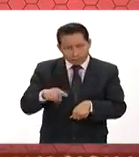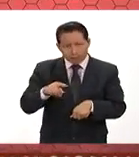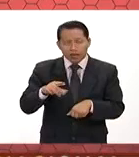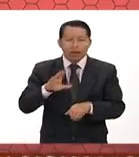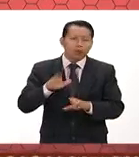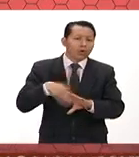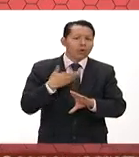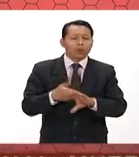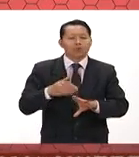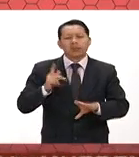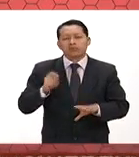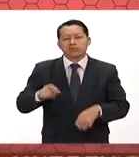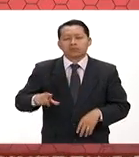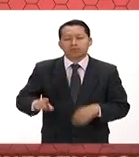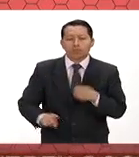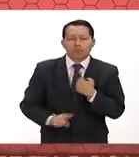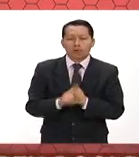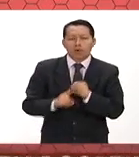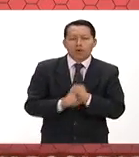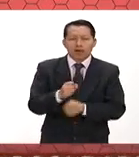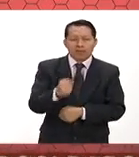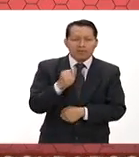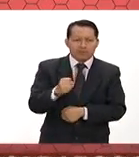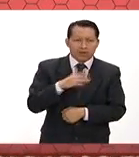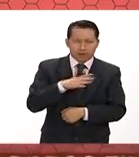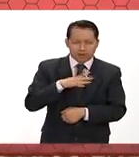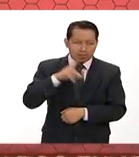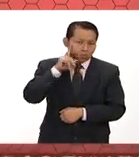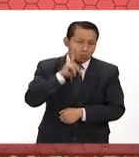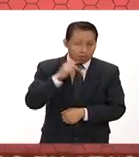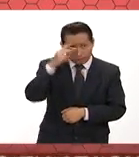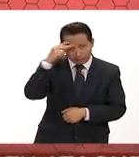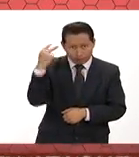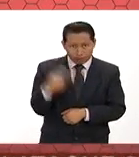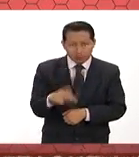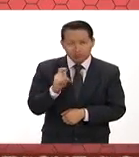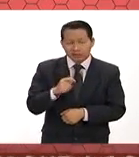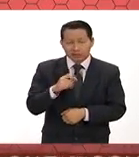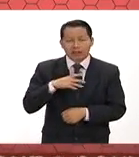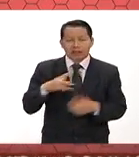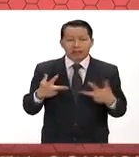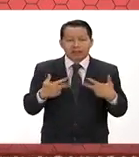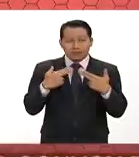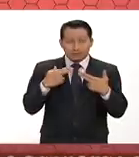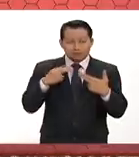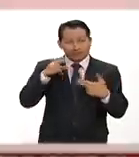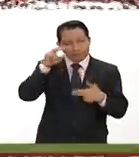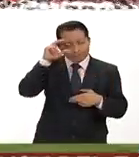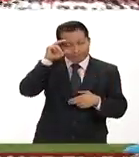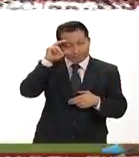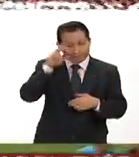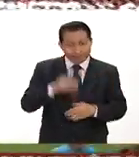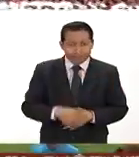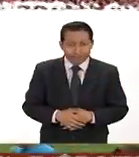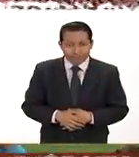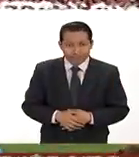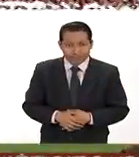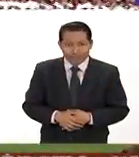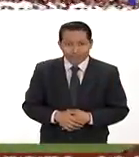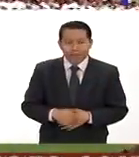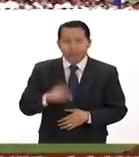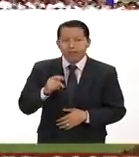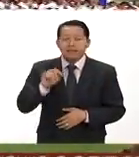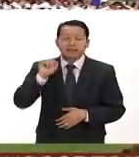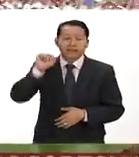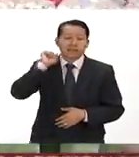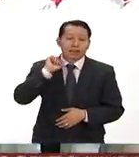de los problemas más fuertes que padecen nuestras mujeres en México el cáncer de mama Este sábado en